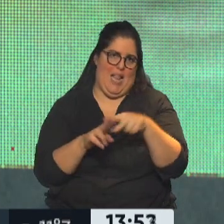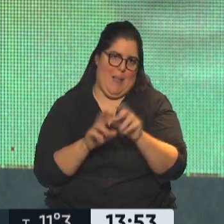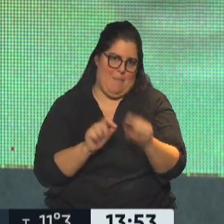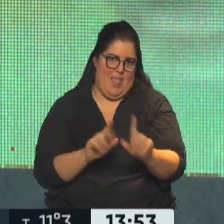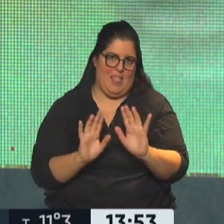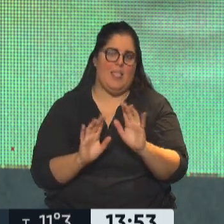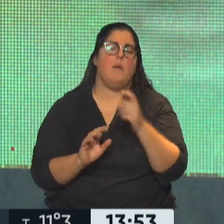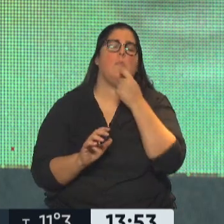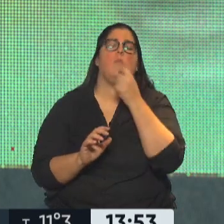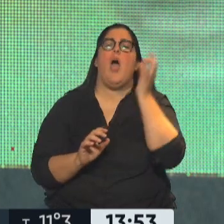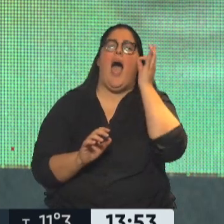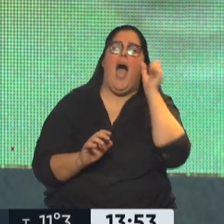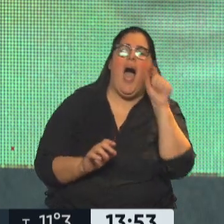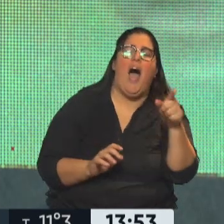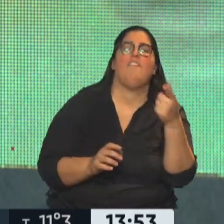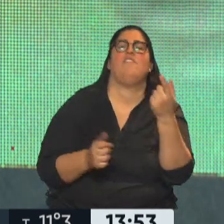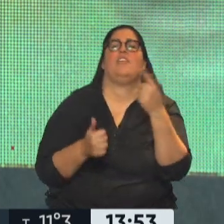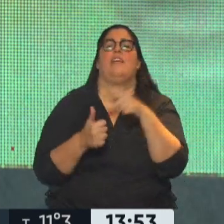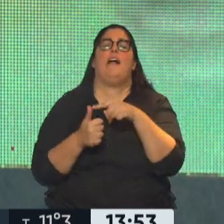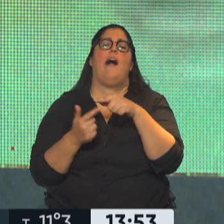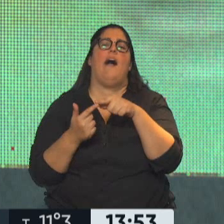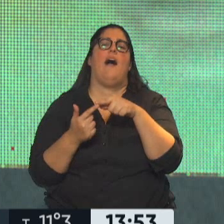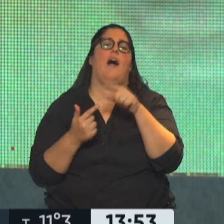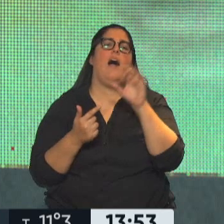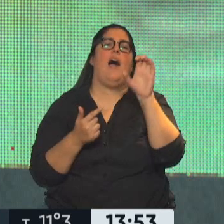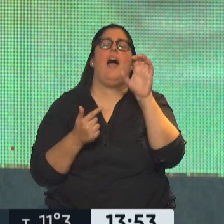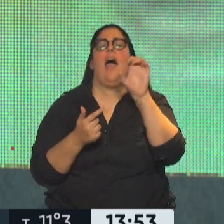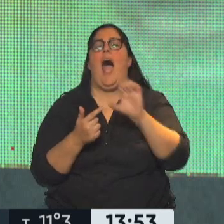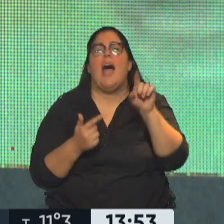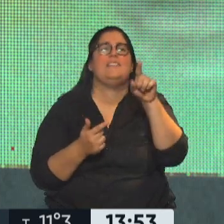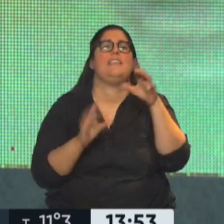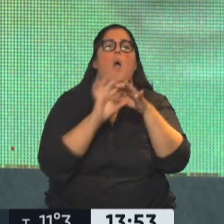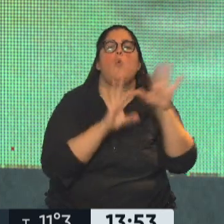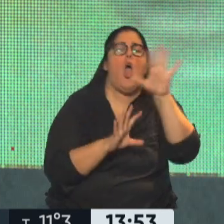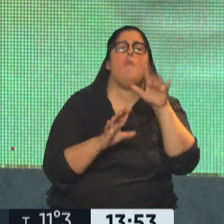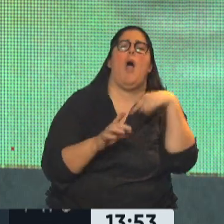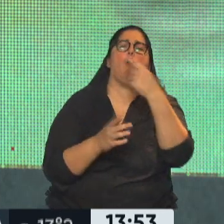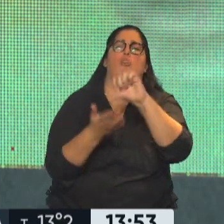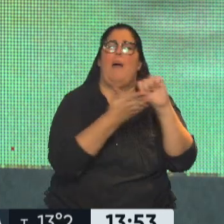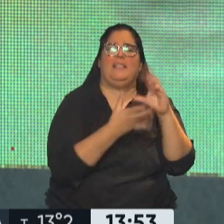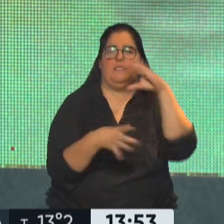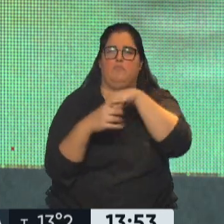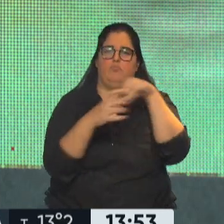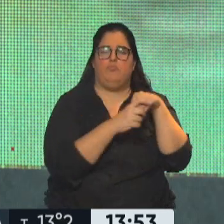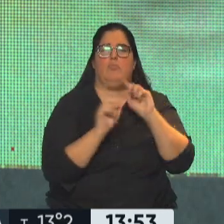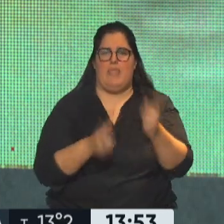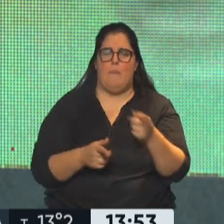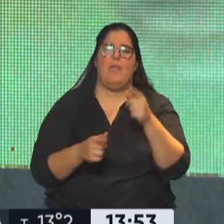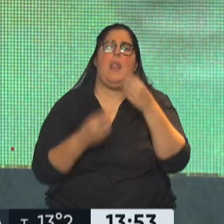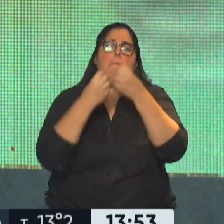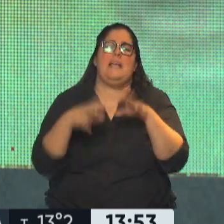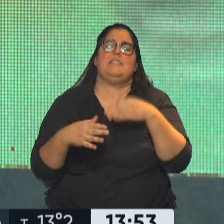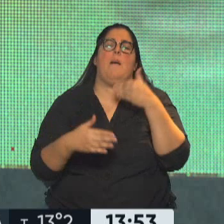Nigeria por África, Indonesia por Asia, Kazajistán por Eurasia, serían el resto de los países que están iniciando un proceso de